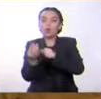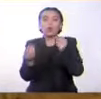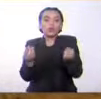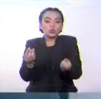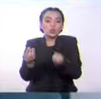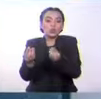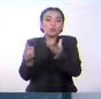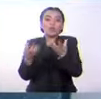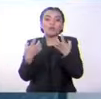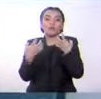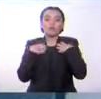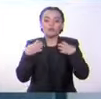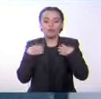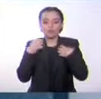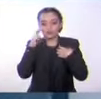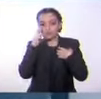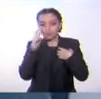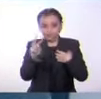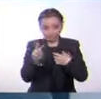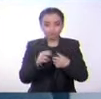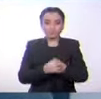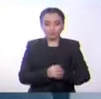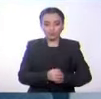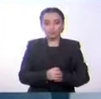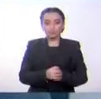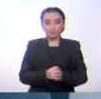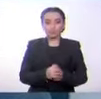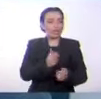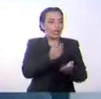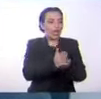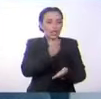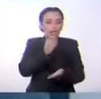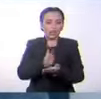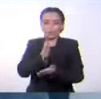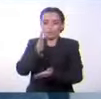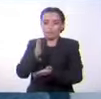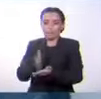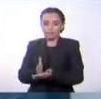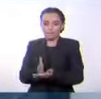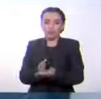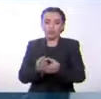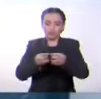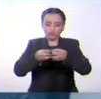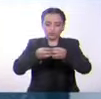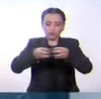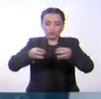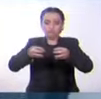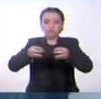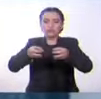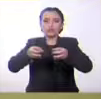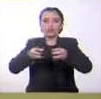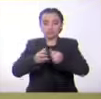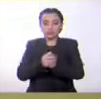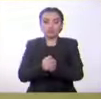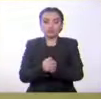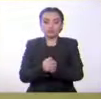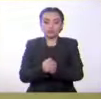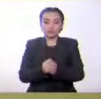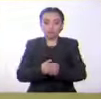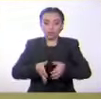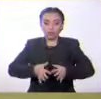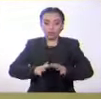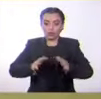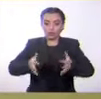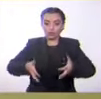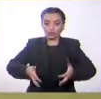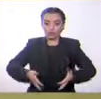Como ya sabemos, los animales vivíparos son los que nacen del interior de la madre. Por lo